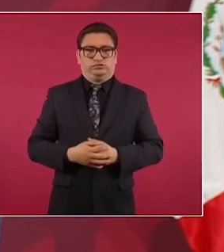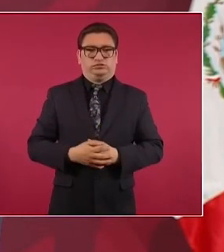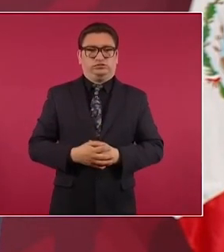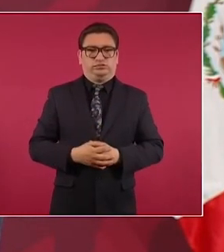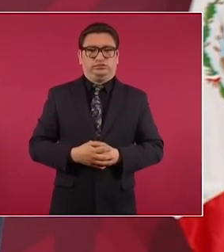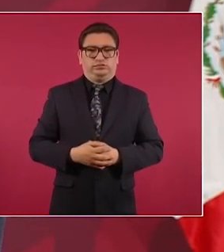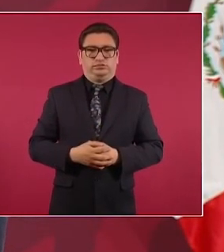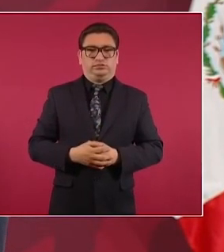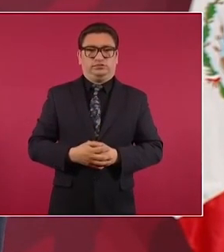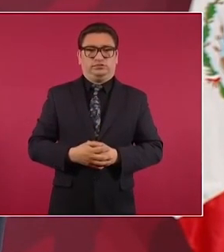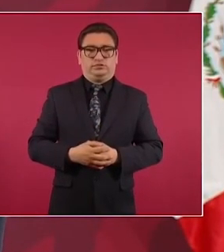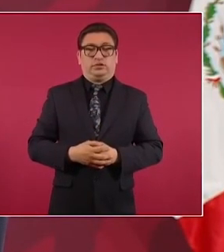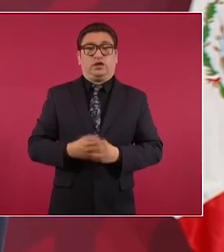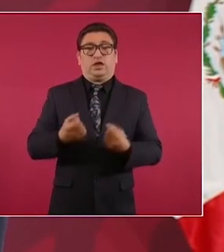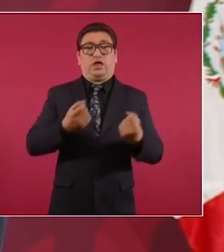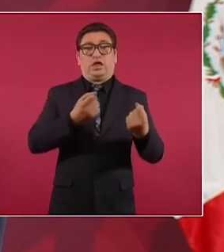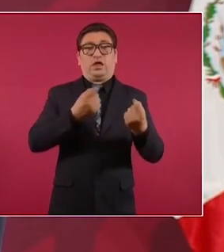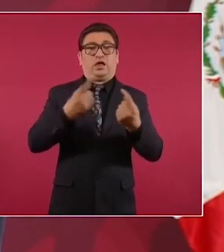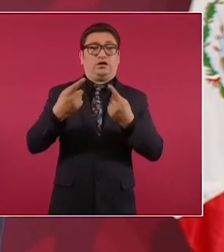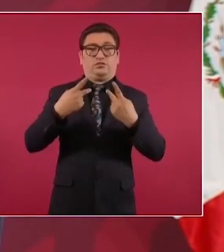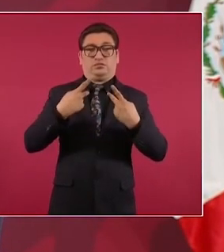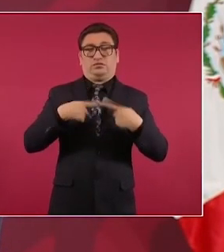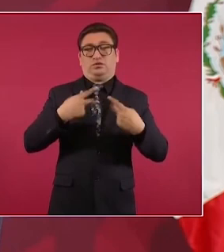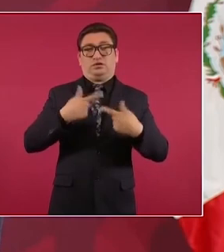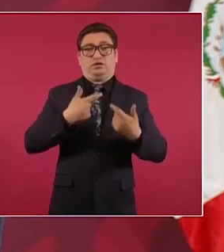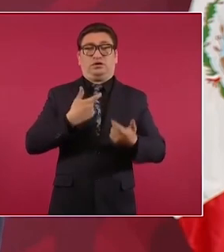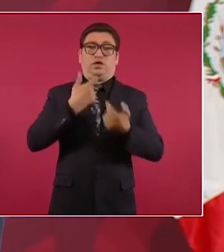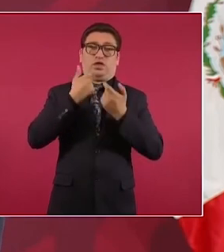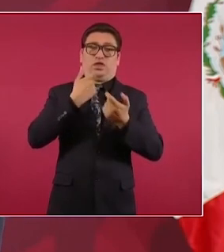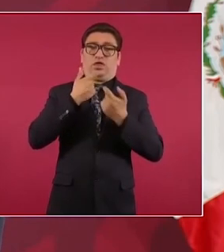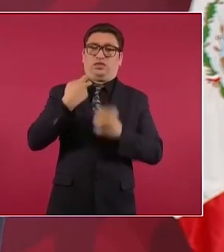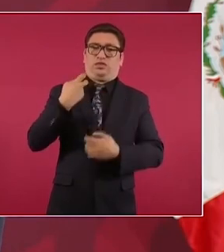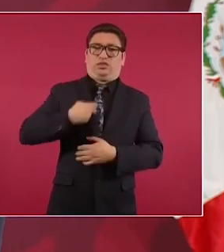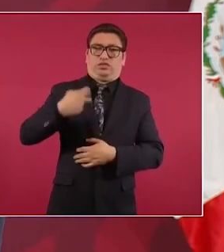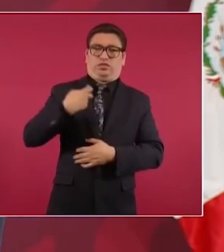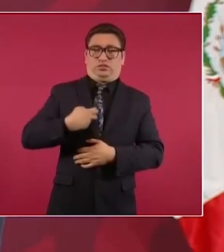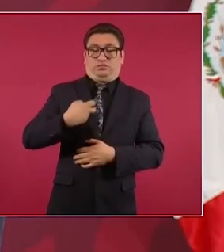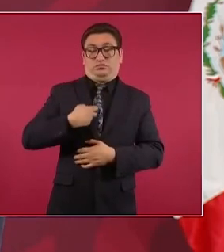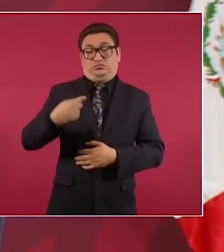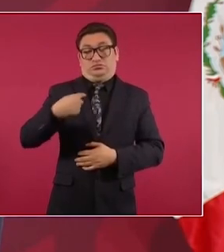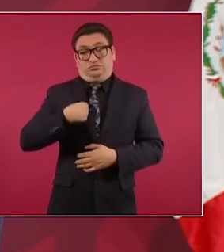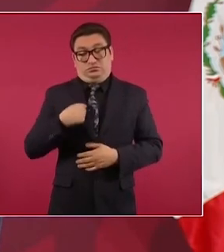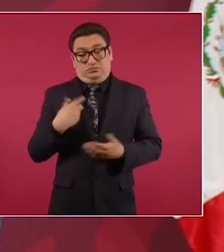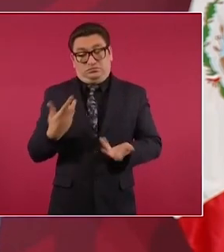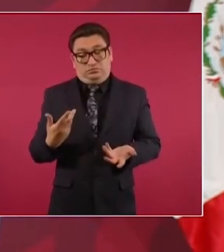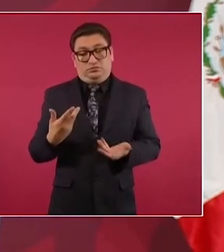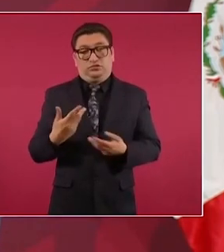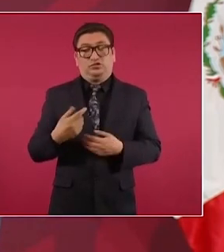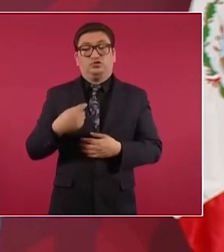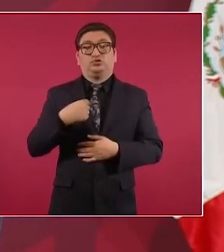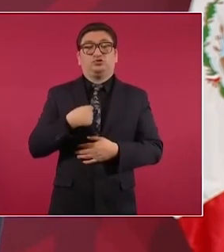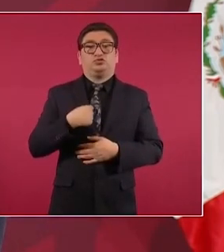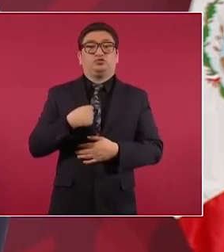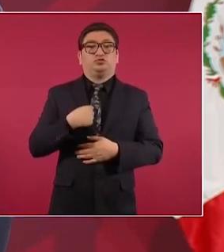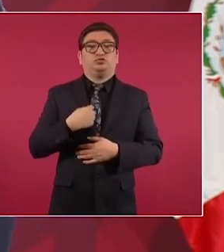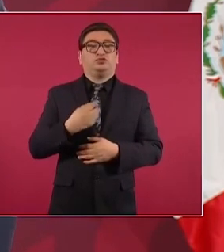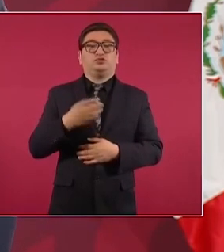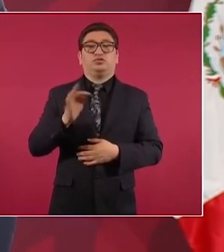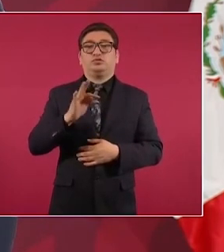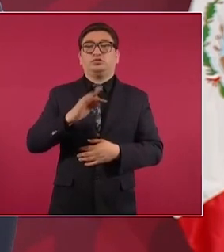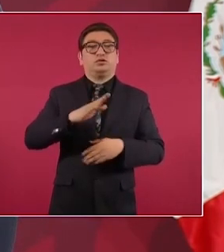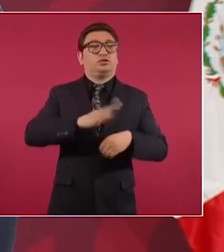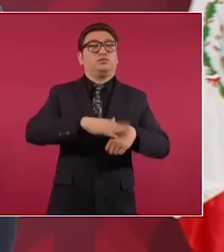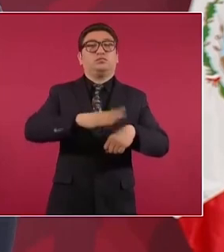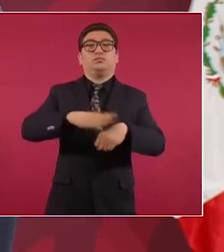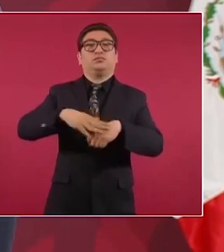hasta se burlan de mí cuando le hablo a la